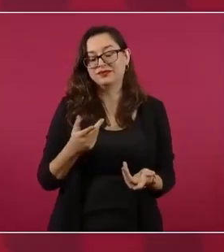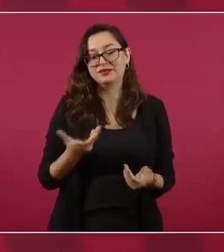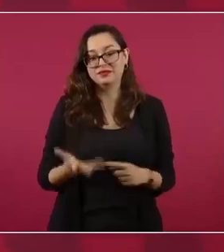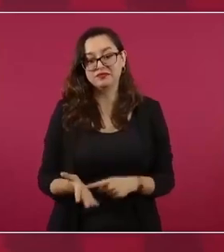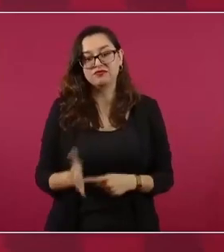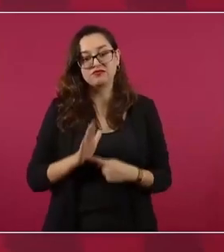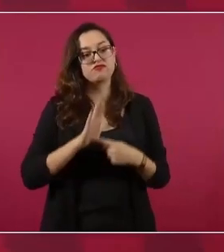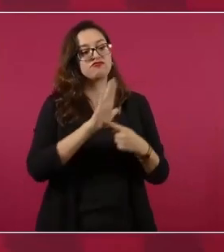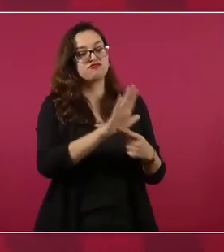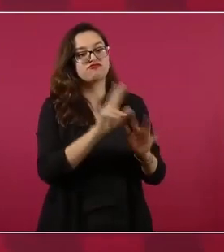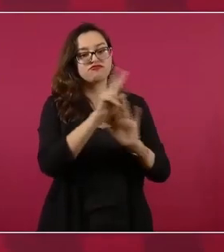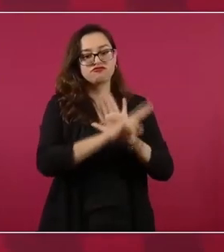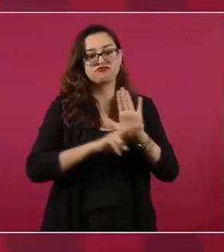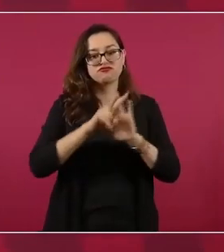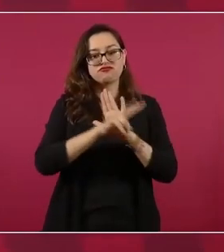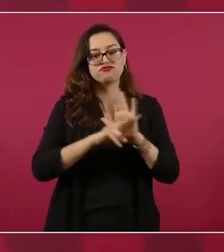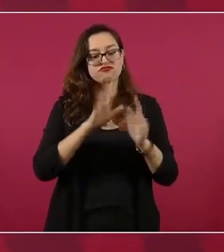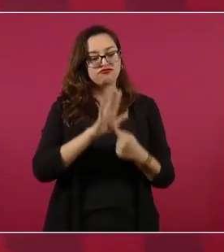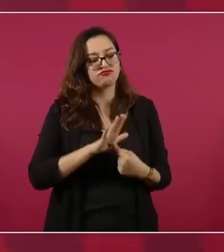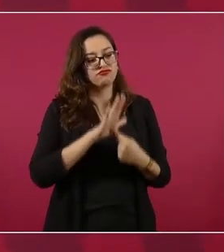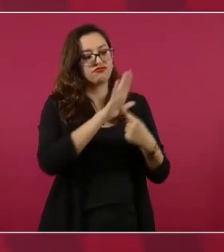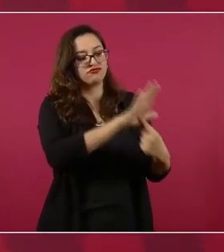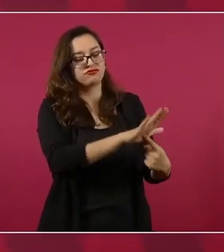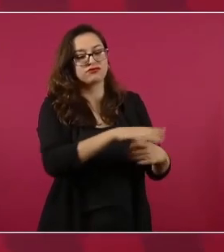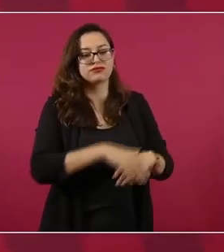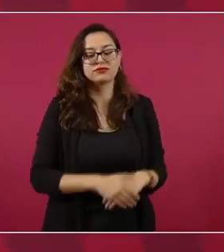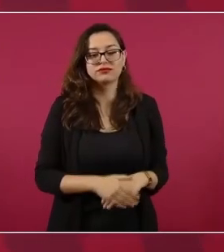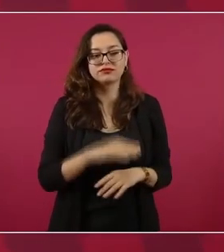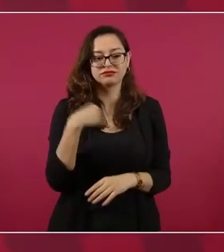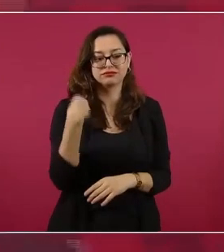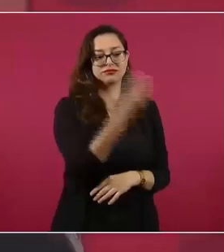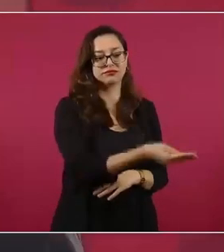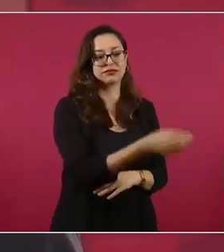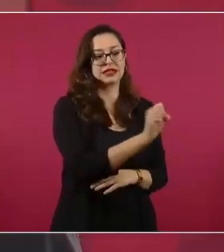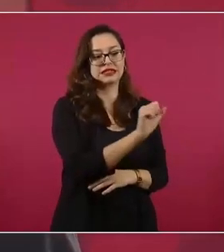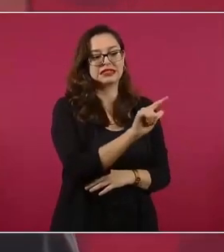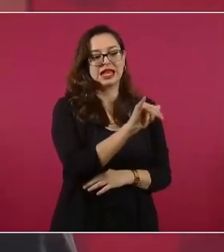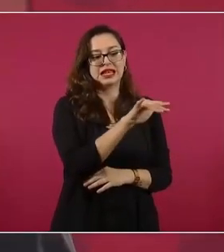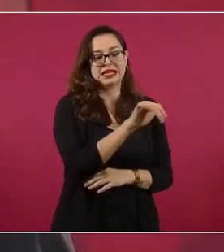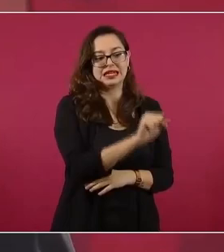a Salinas y a Diego